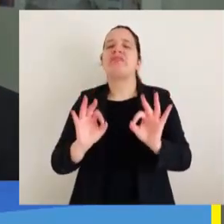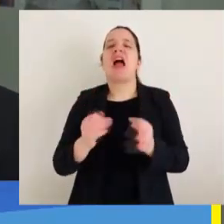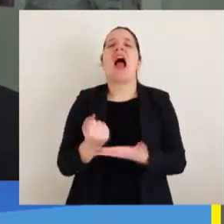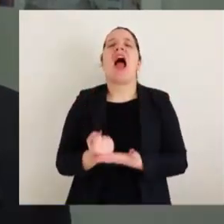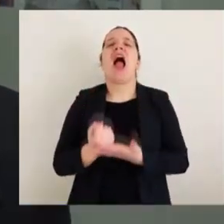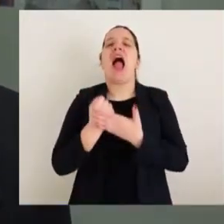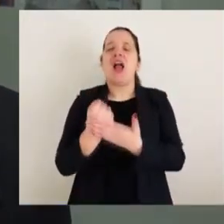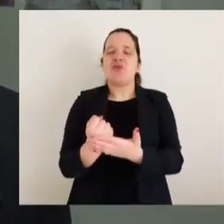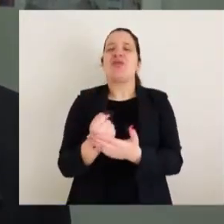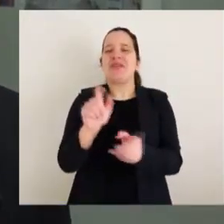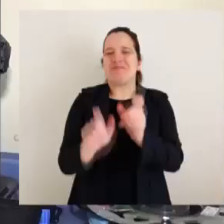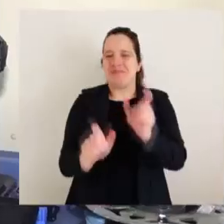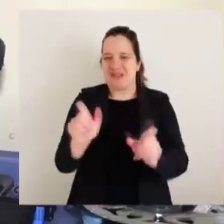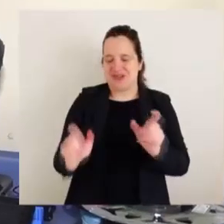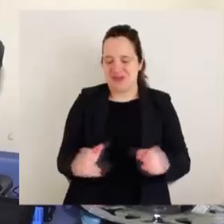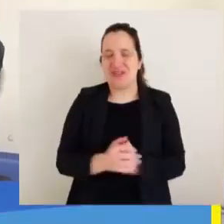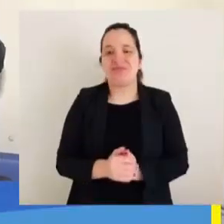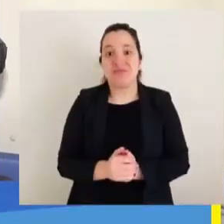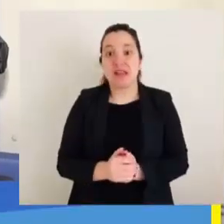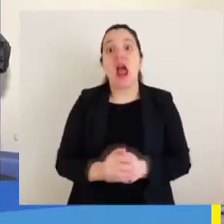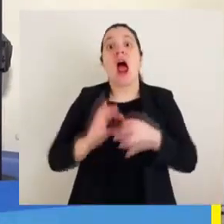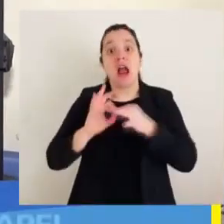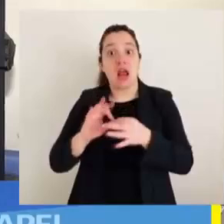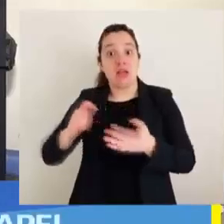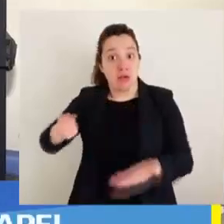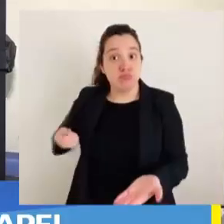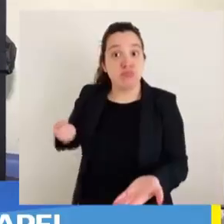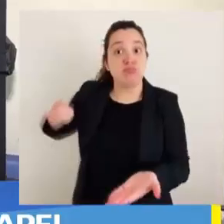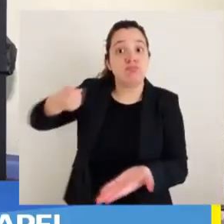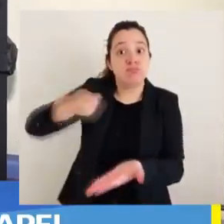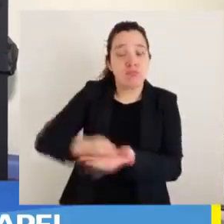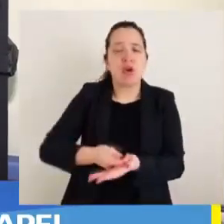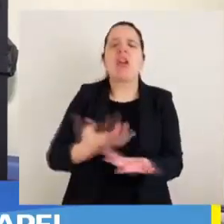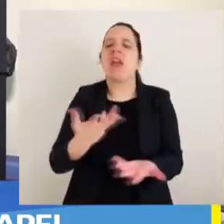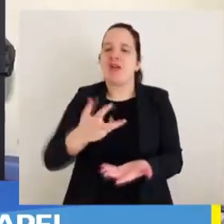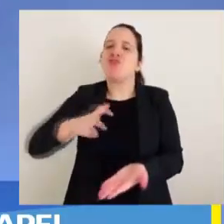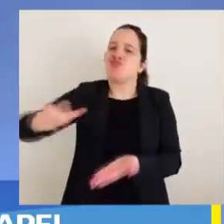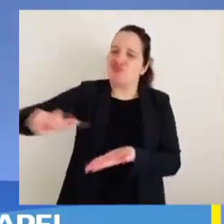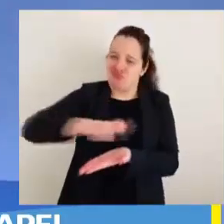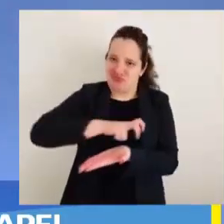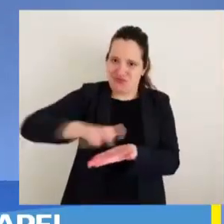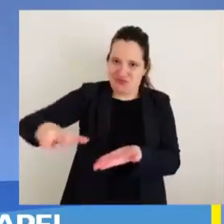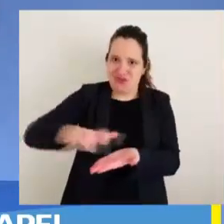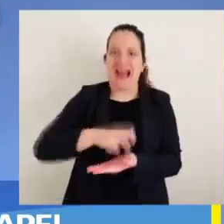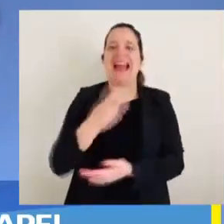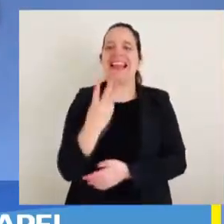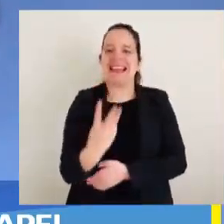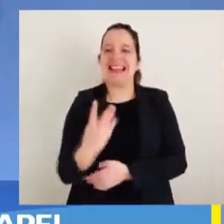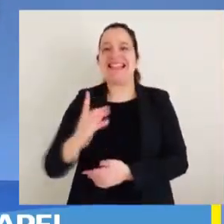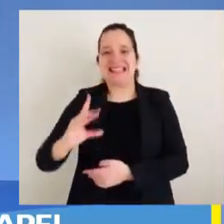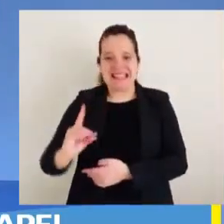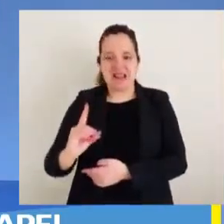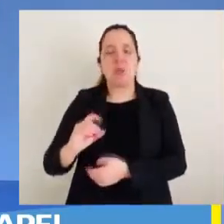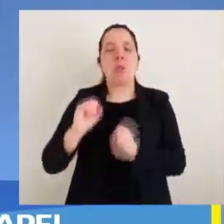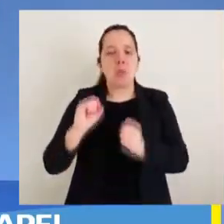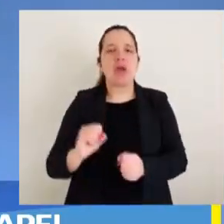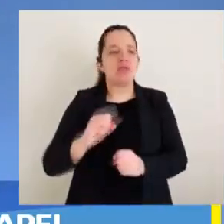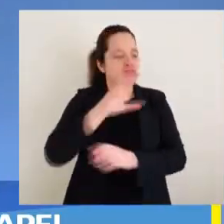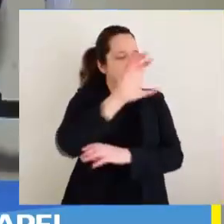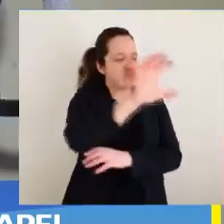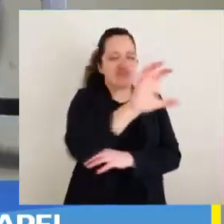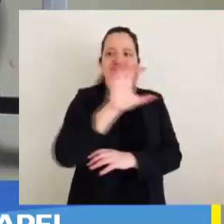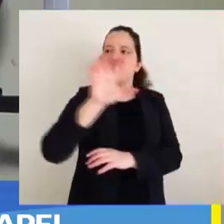van a ayudar a la comunidad. Gracias al financiamiento obtenido, se adquirió una impresora 3D que ha permitido la fabricación de